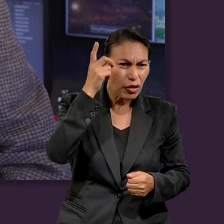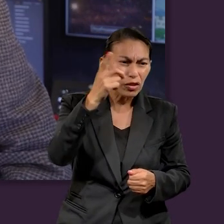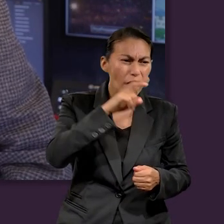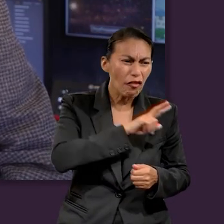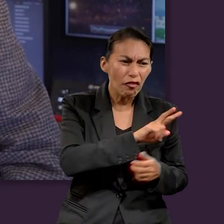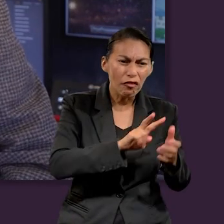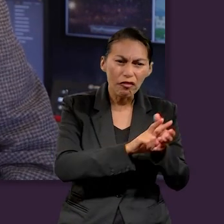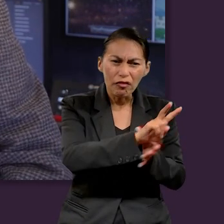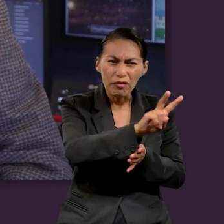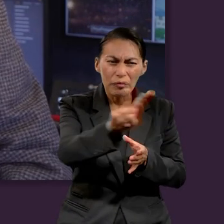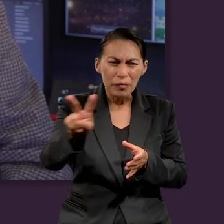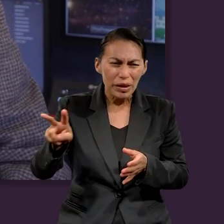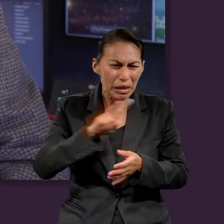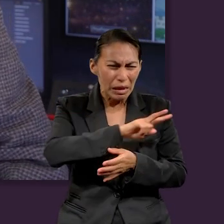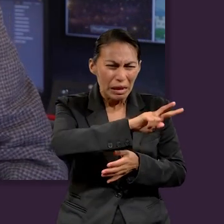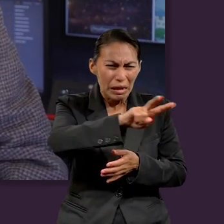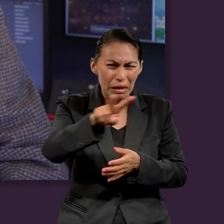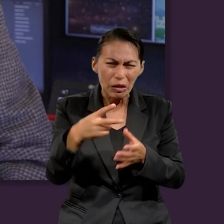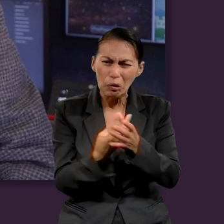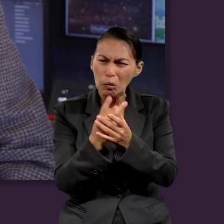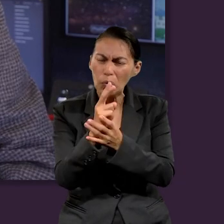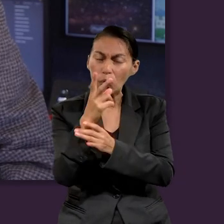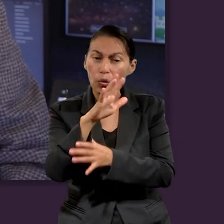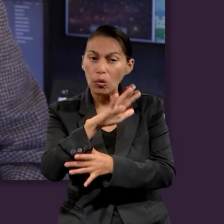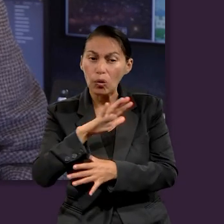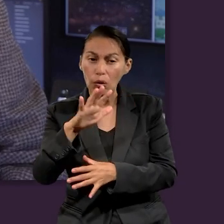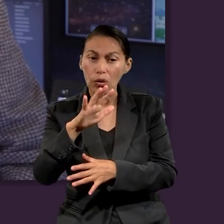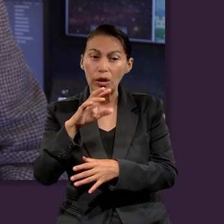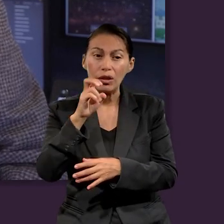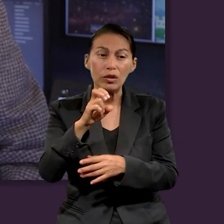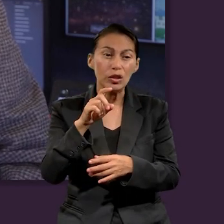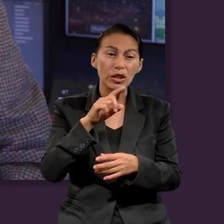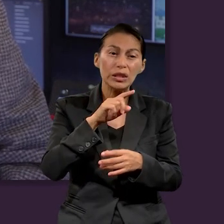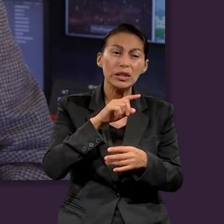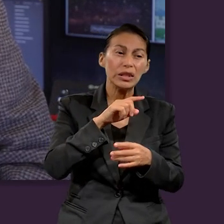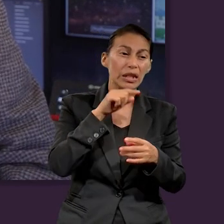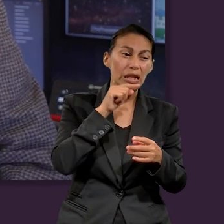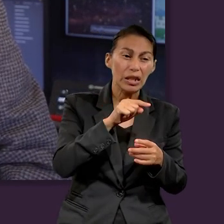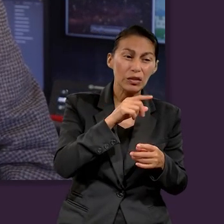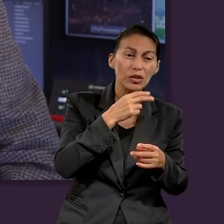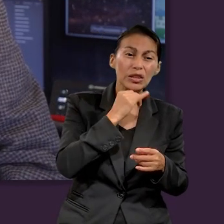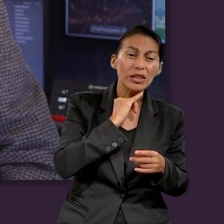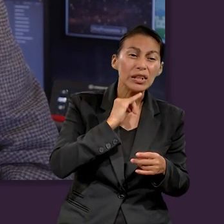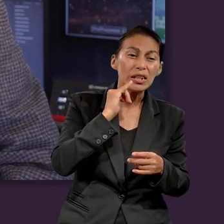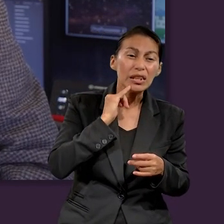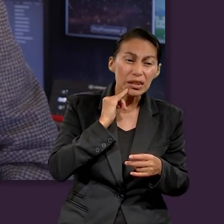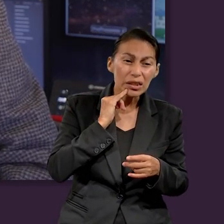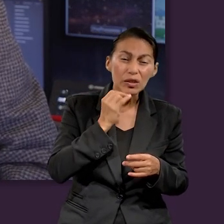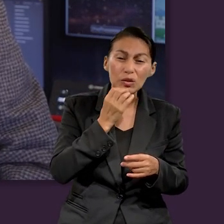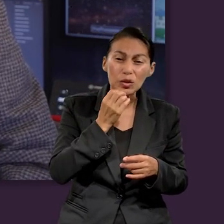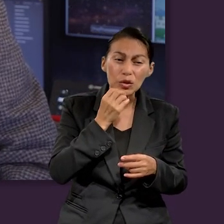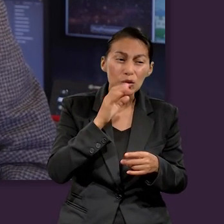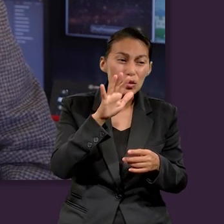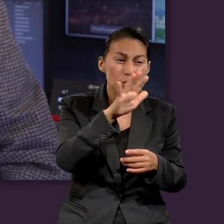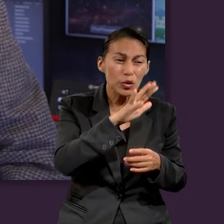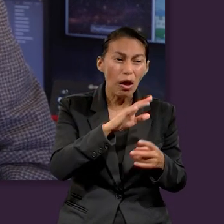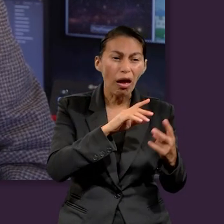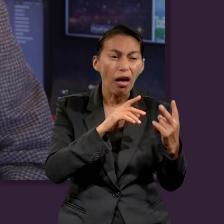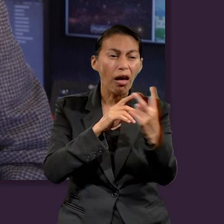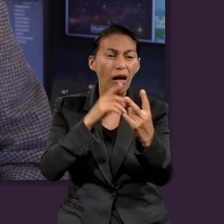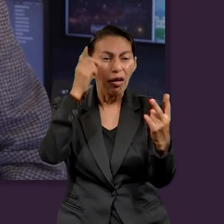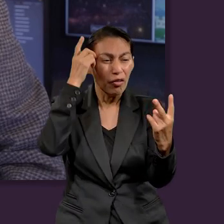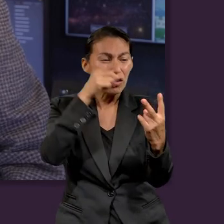Cuando le dieron los israelitas la espalda a su dios, cometieron una terrible abominación.